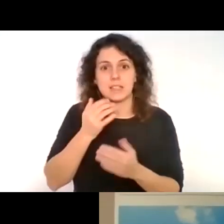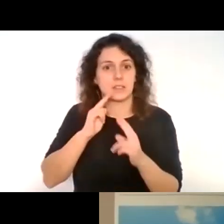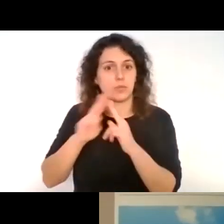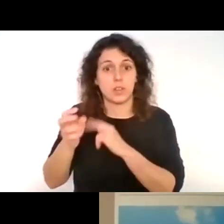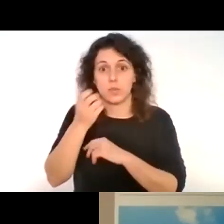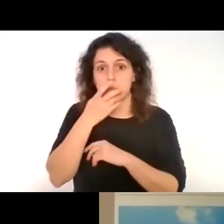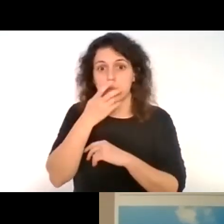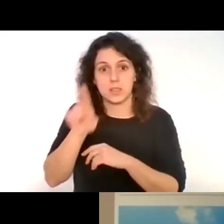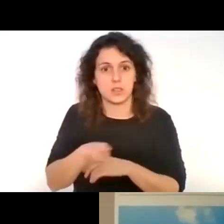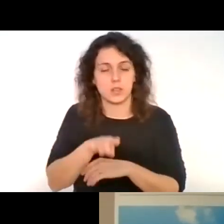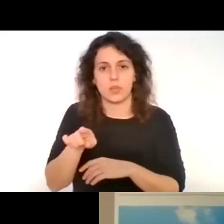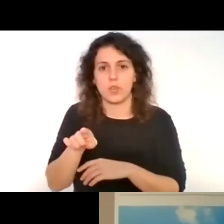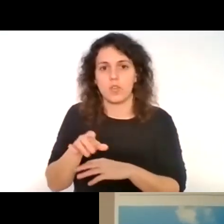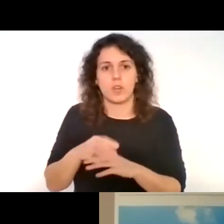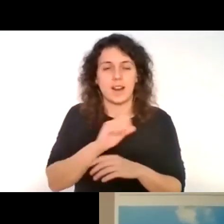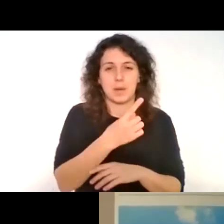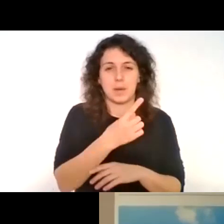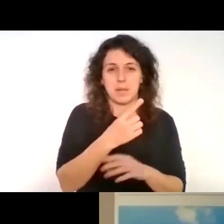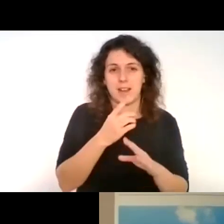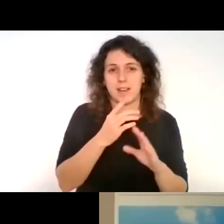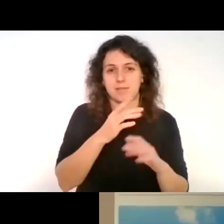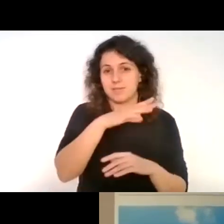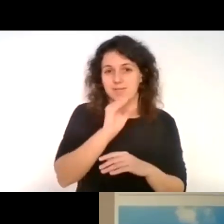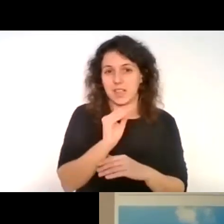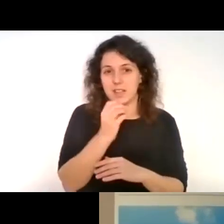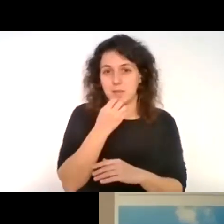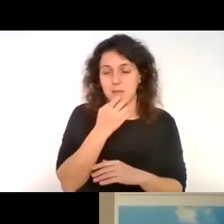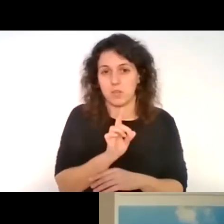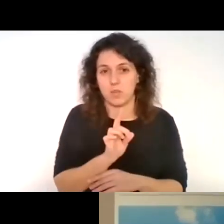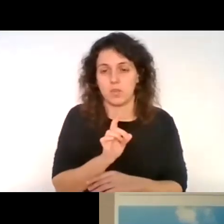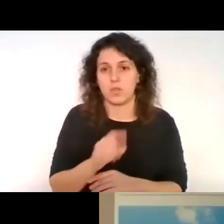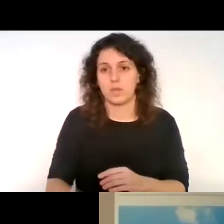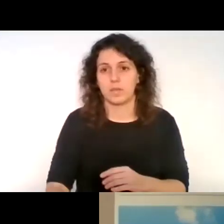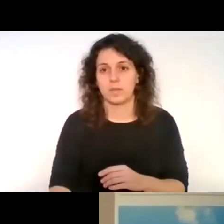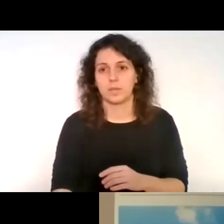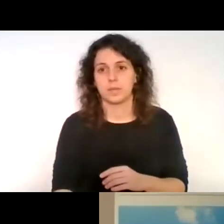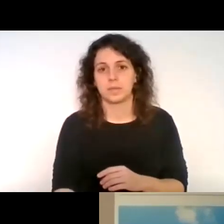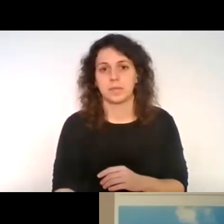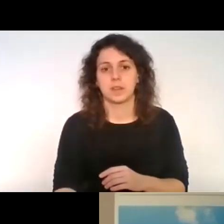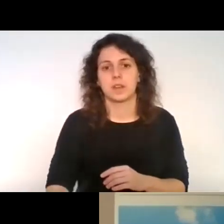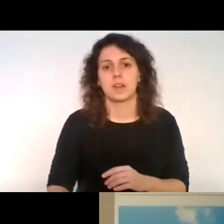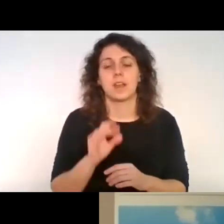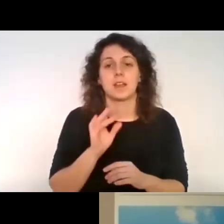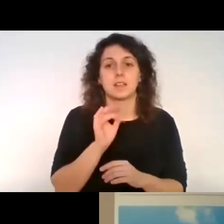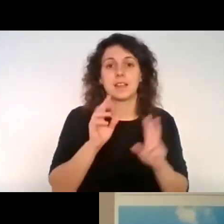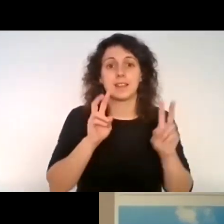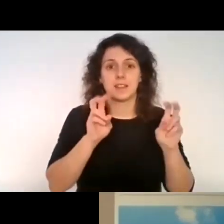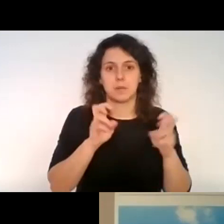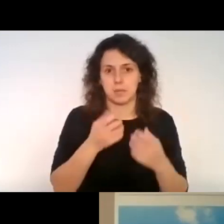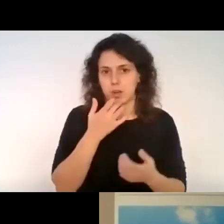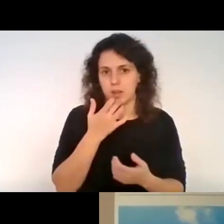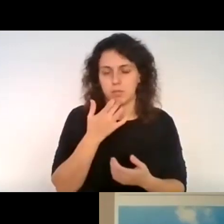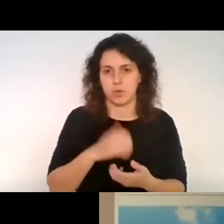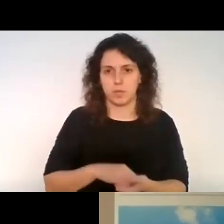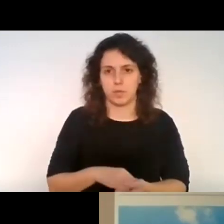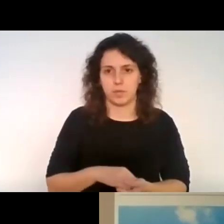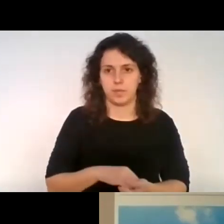¿no te entendí la primera parte? Sí, el hecho de cómo involucras a